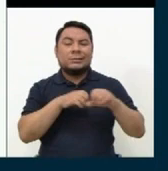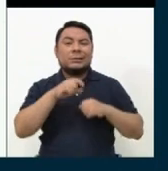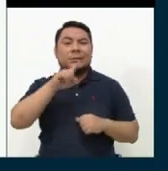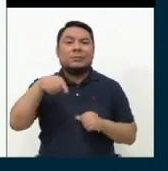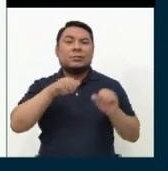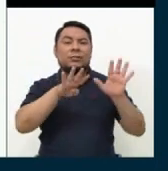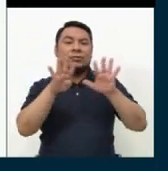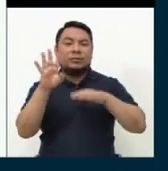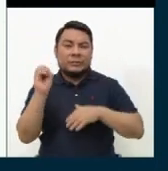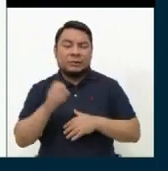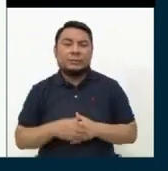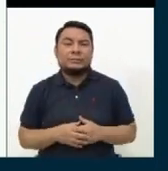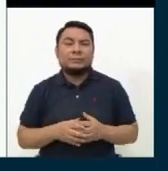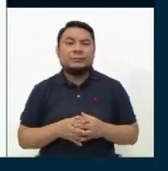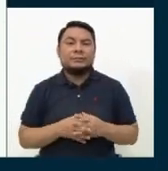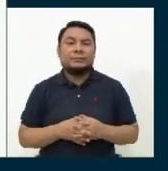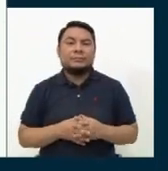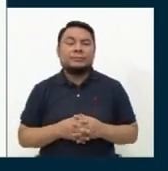los años 90.